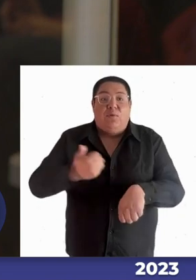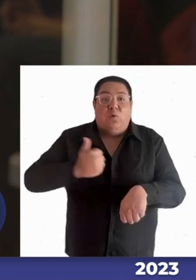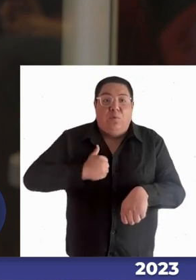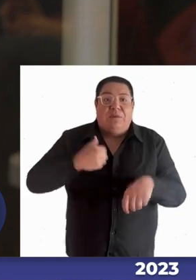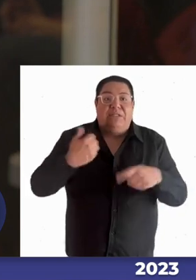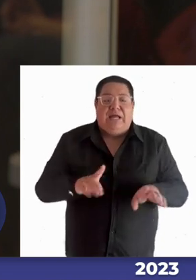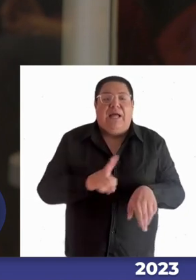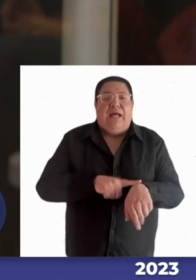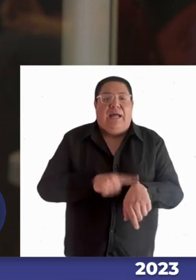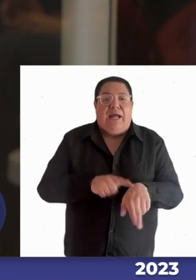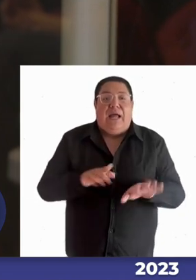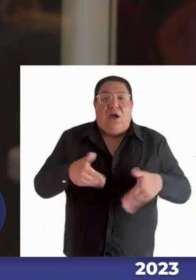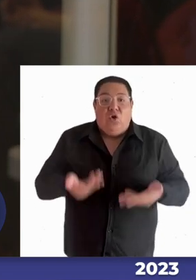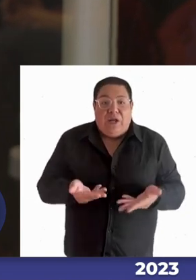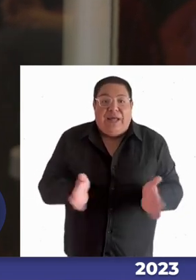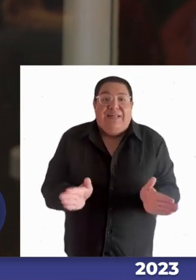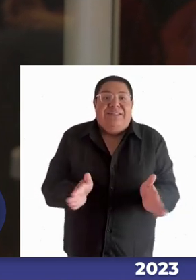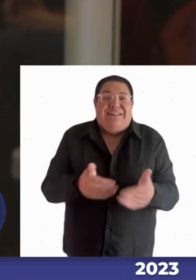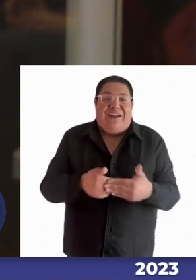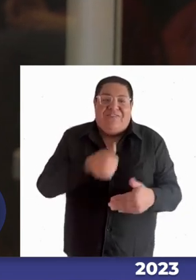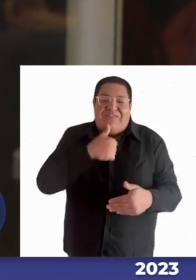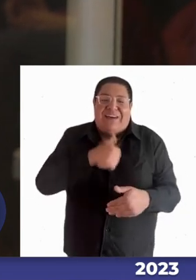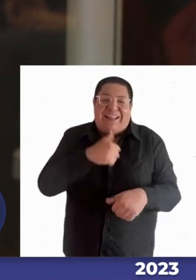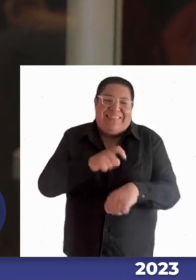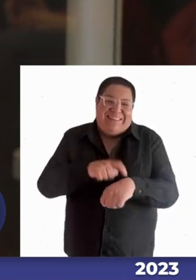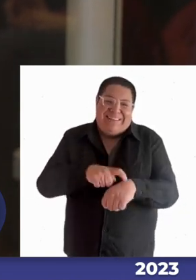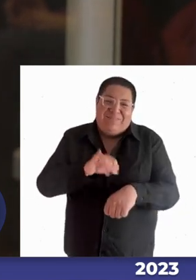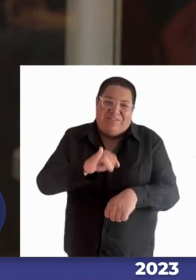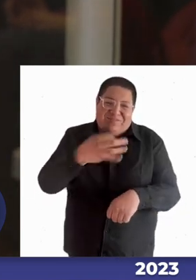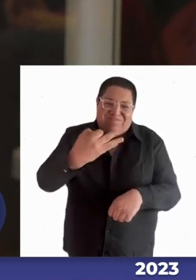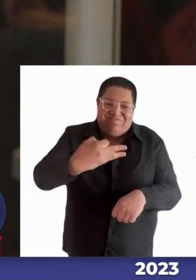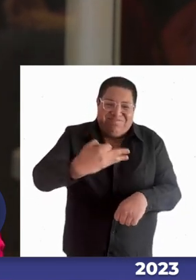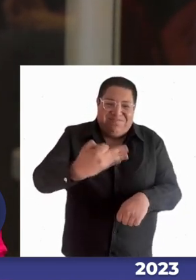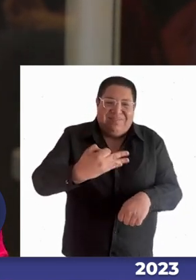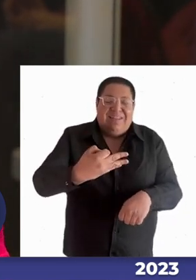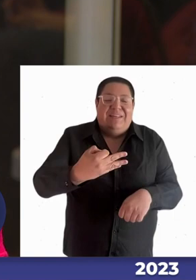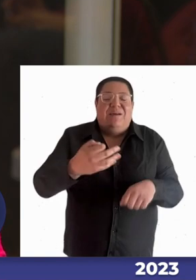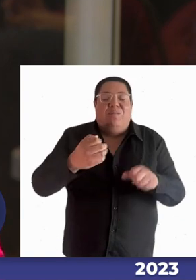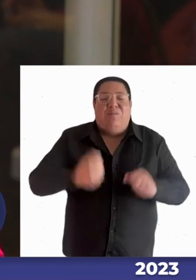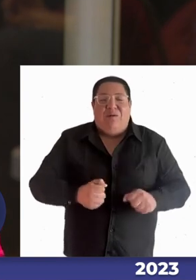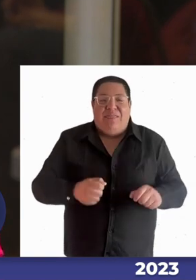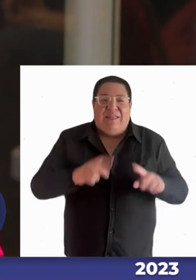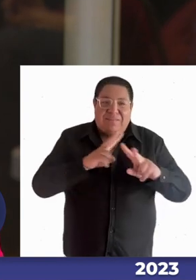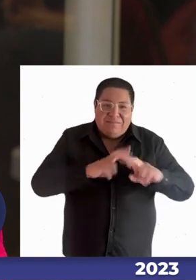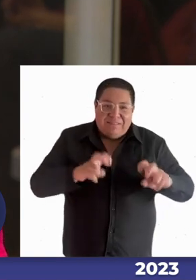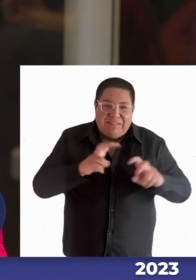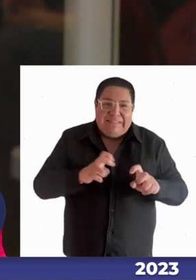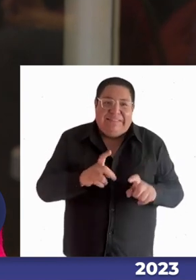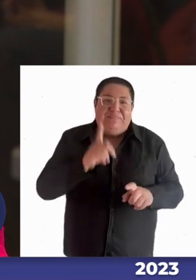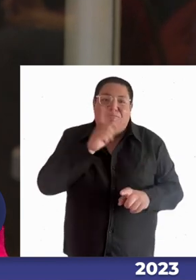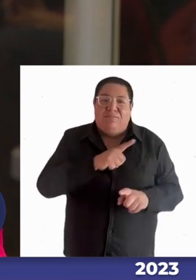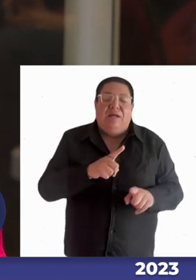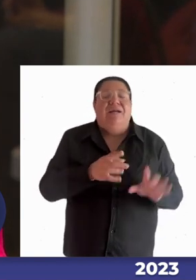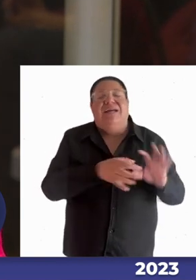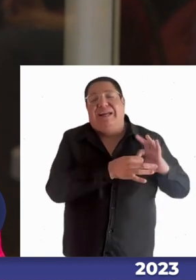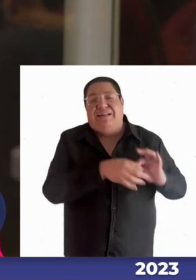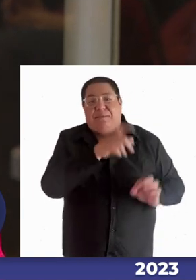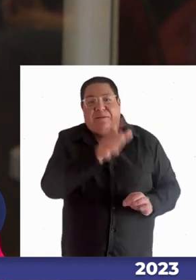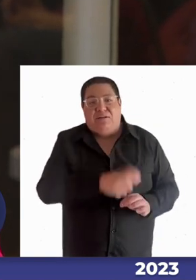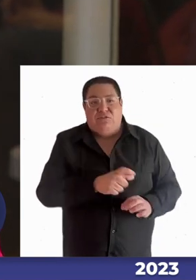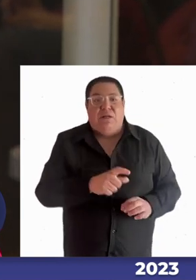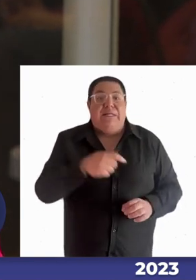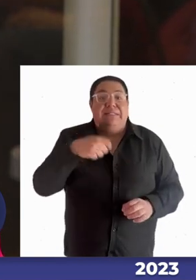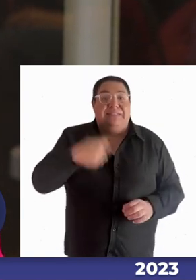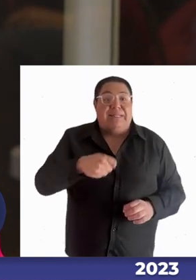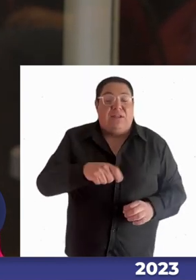nos faltó tiempo sin duda para poder terminar gracias diputada senadora últimas